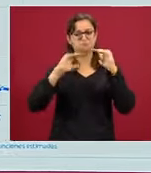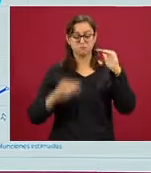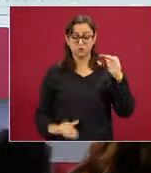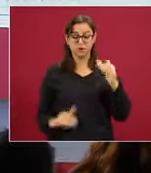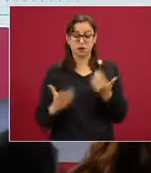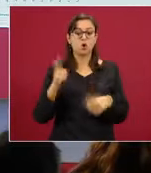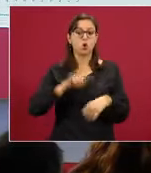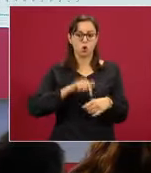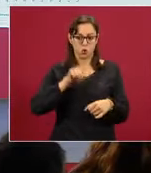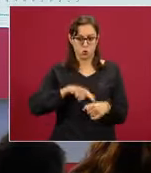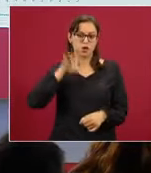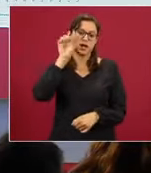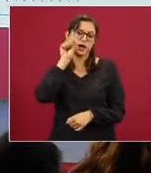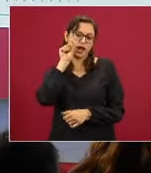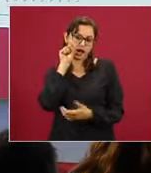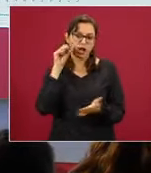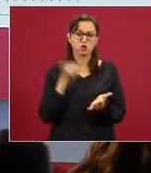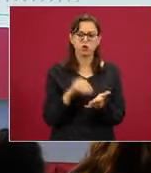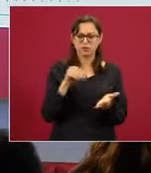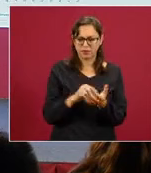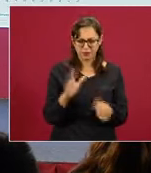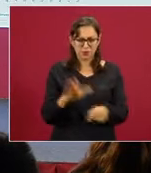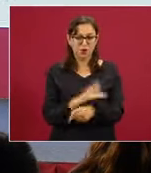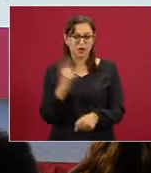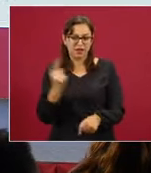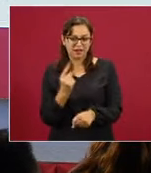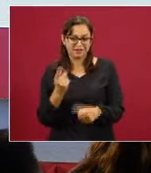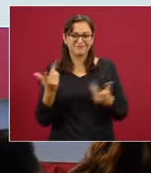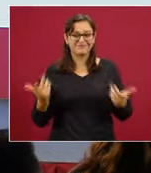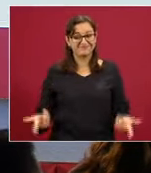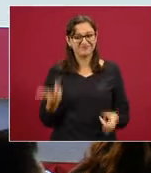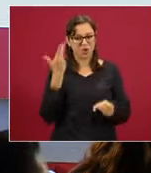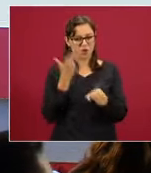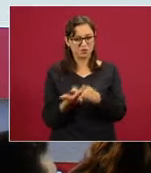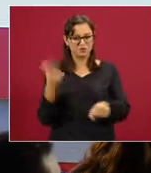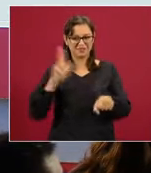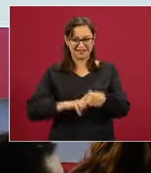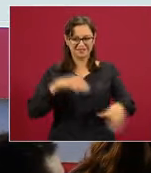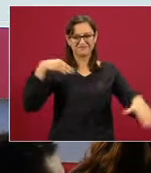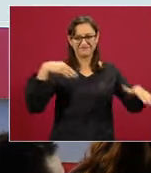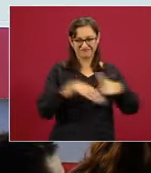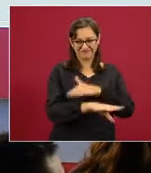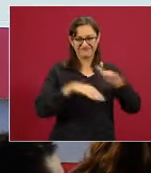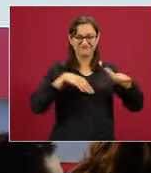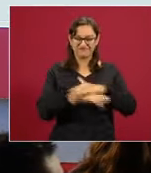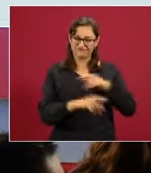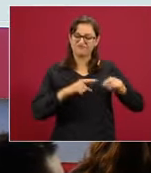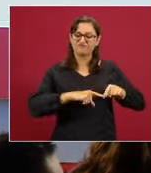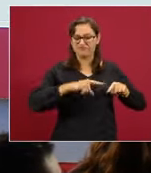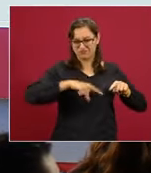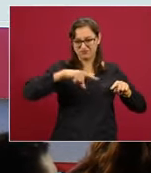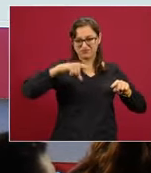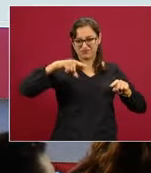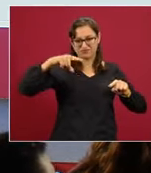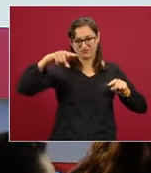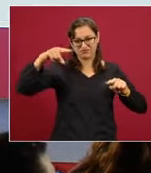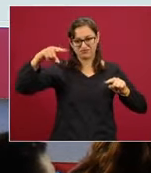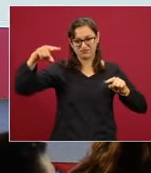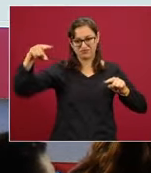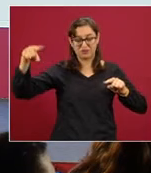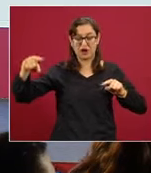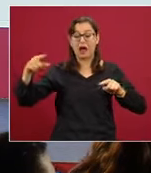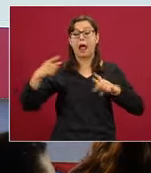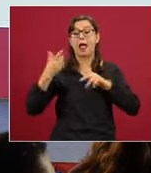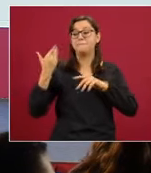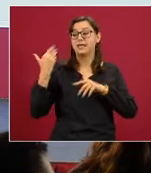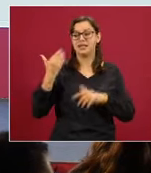ocupación hospitalaria, es una de las razones, la siguiente, porque la tendencia todavía fue en ascenso hasta llegar a